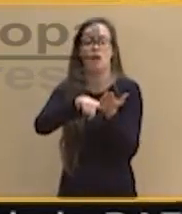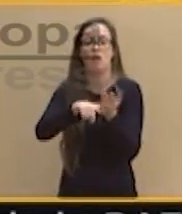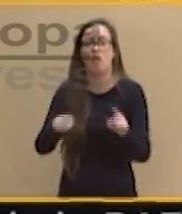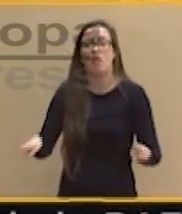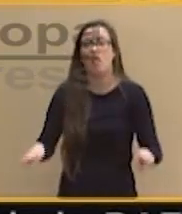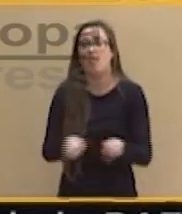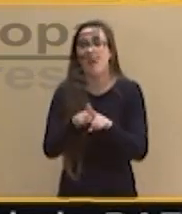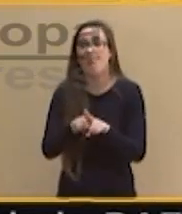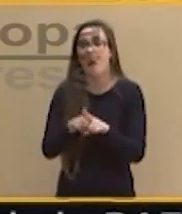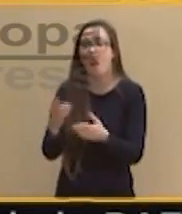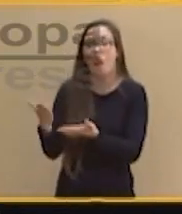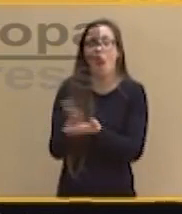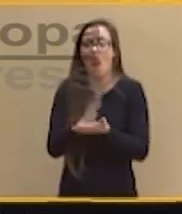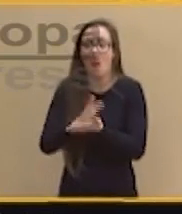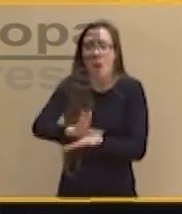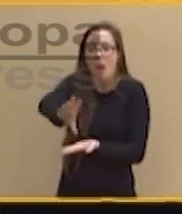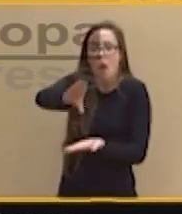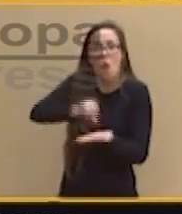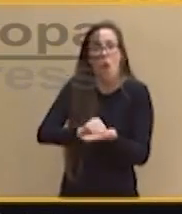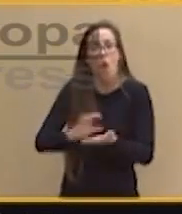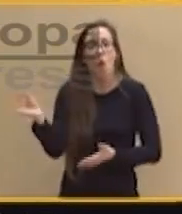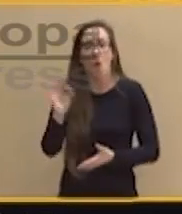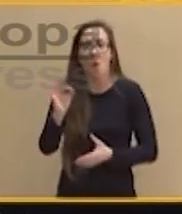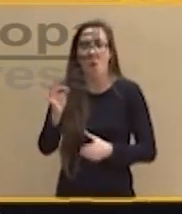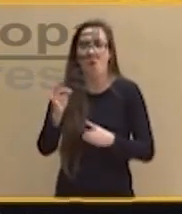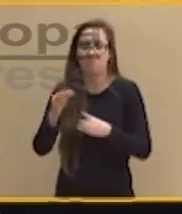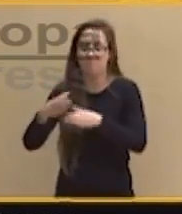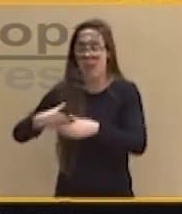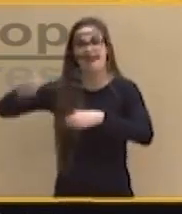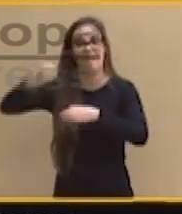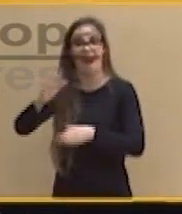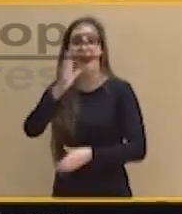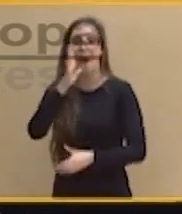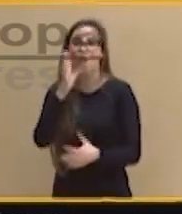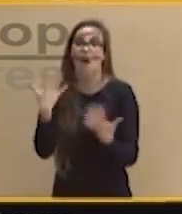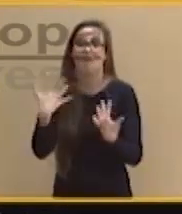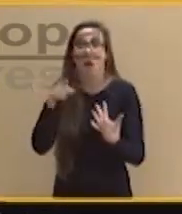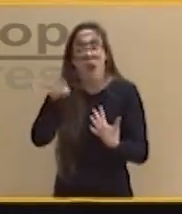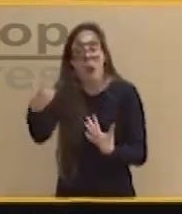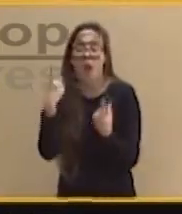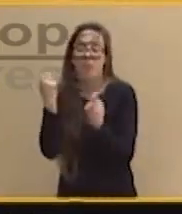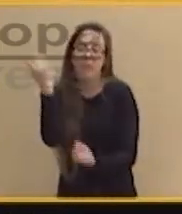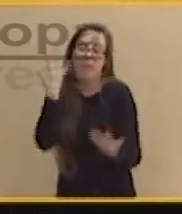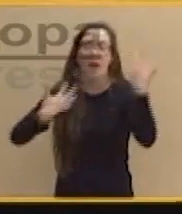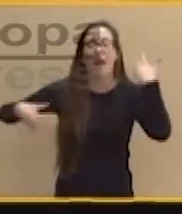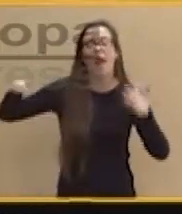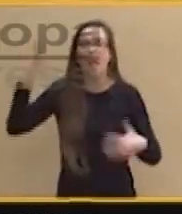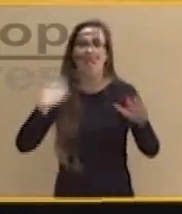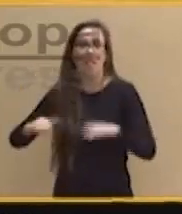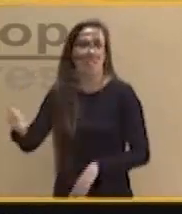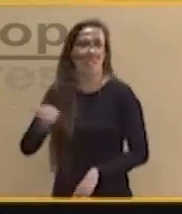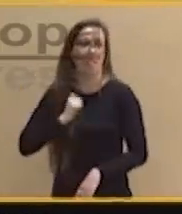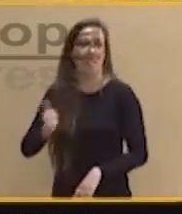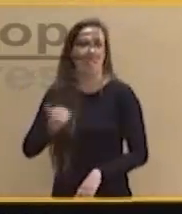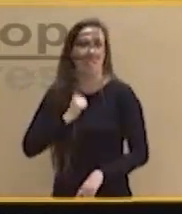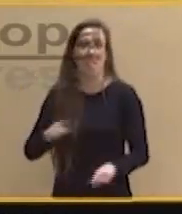Necesitaban cualquier excusa para hacer un piscinazo en el área estilo Neymar y